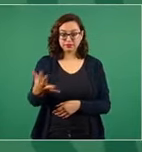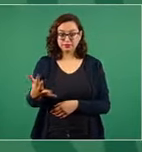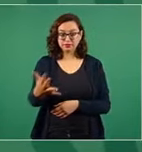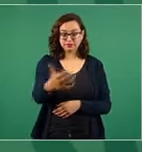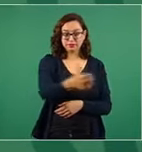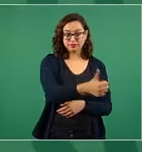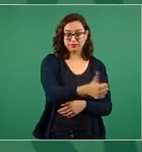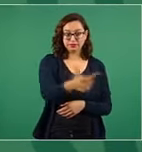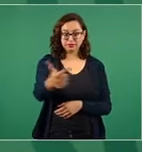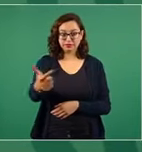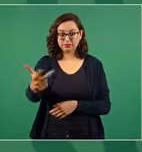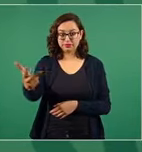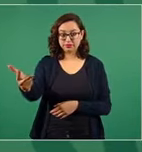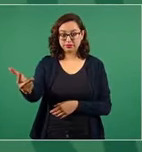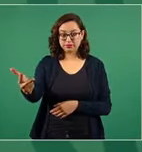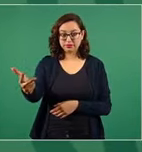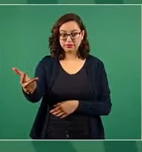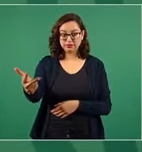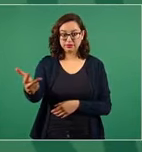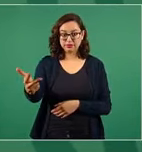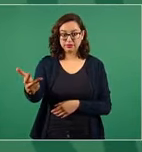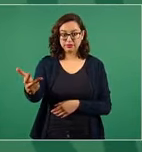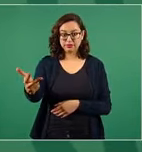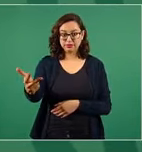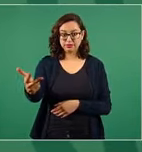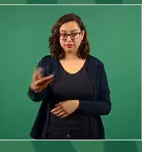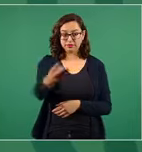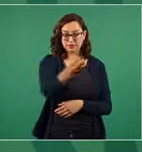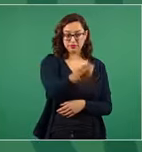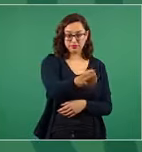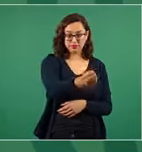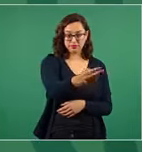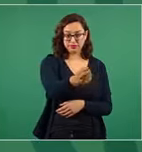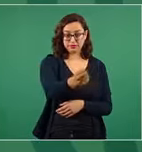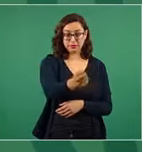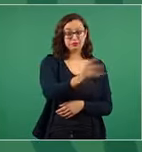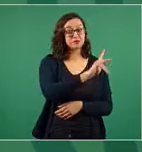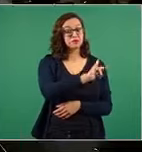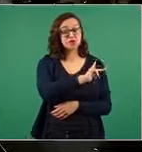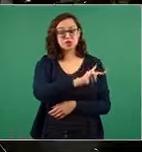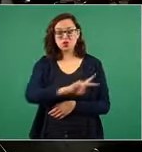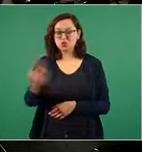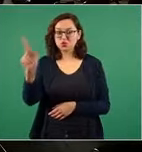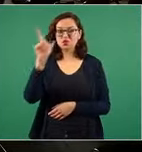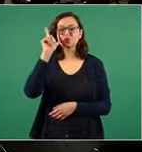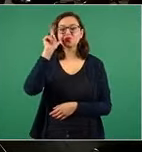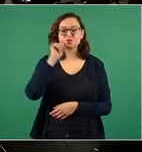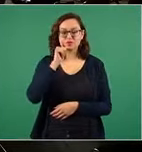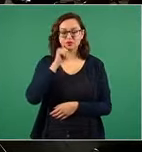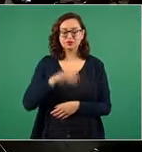siete ocho nueve todos gracias